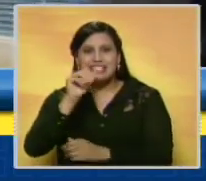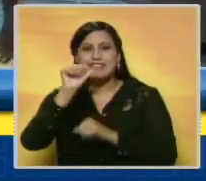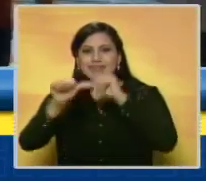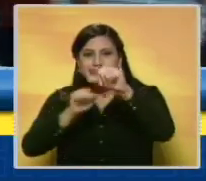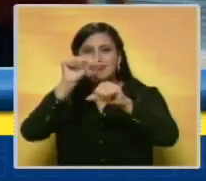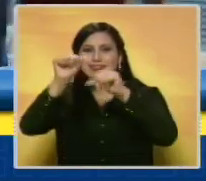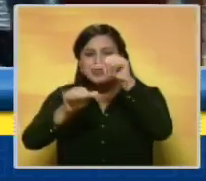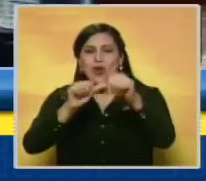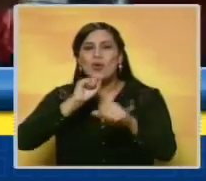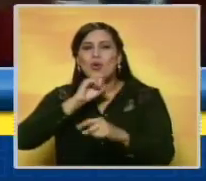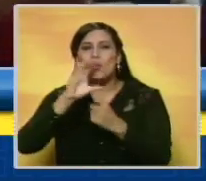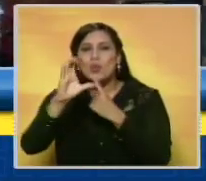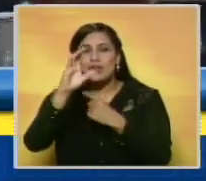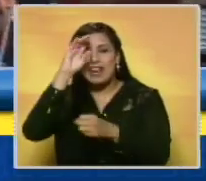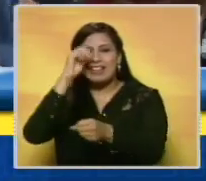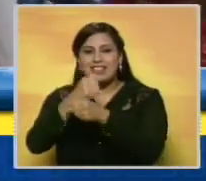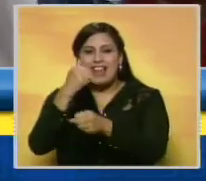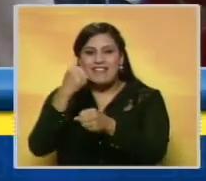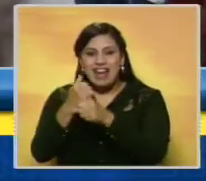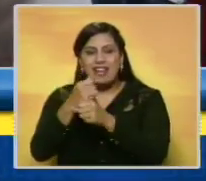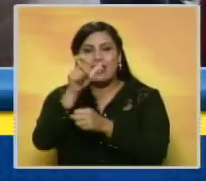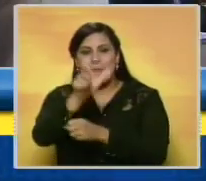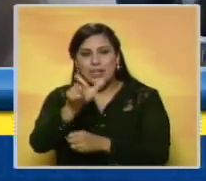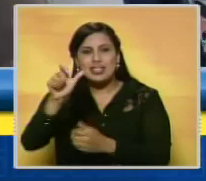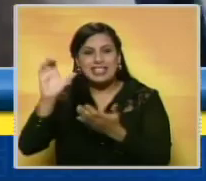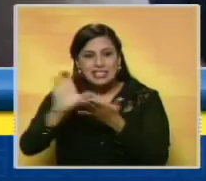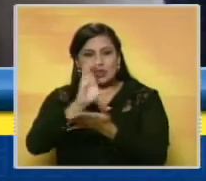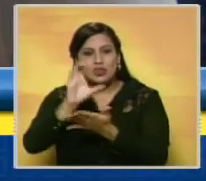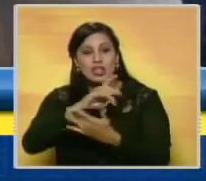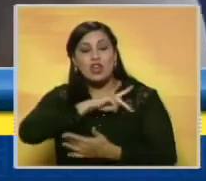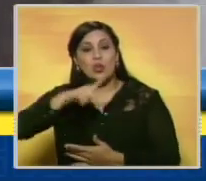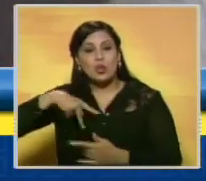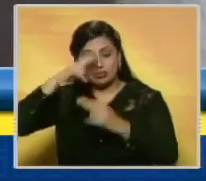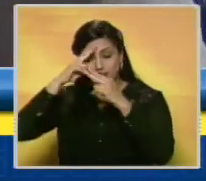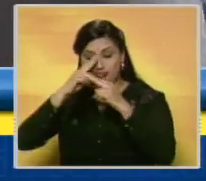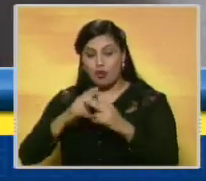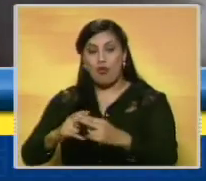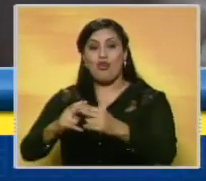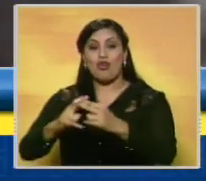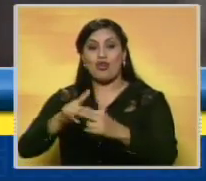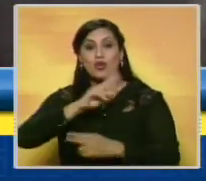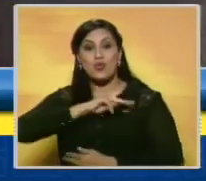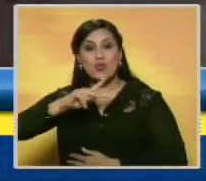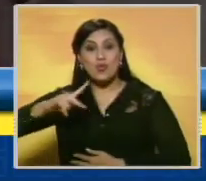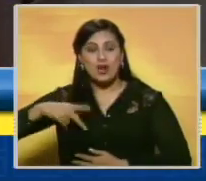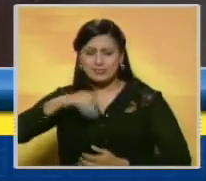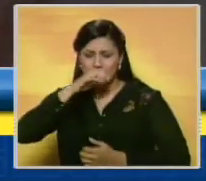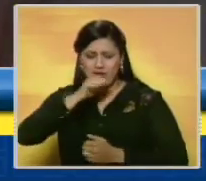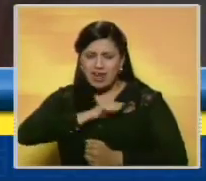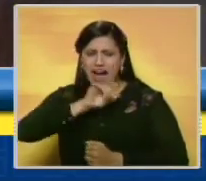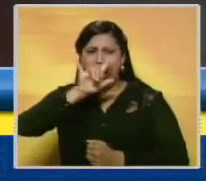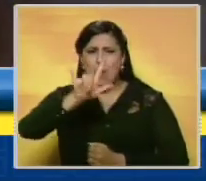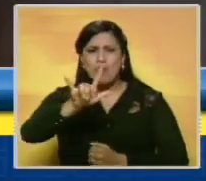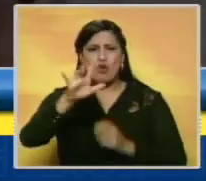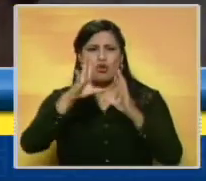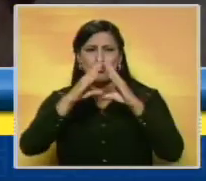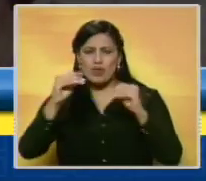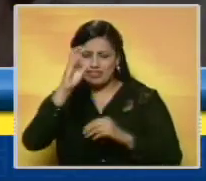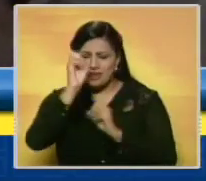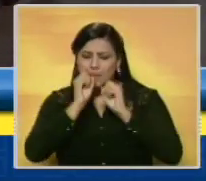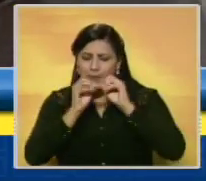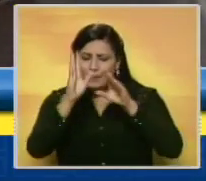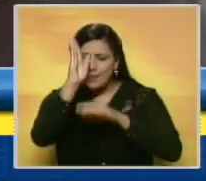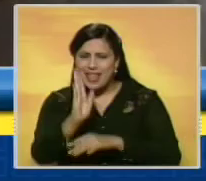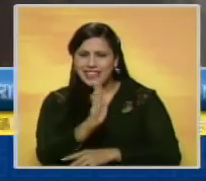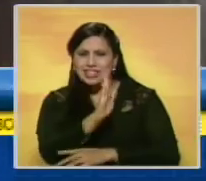tradición de los trabajadores y de la ciudad. Nuestro reconocimiento, nuestro amor, nuestras bendiciones,